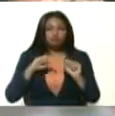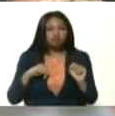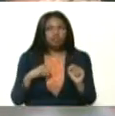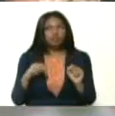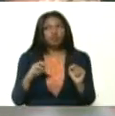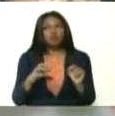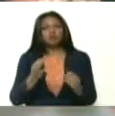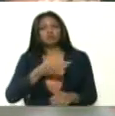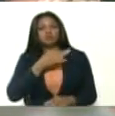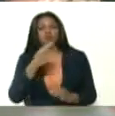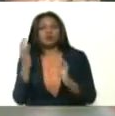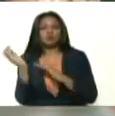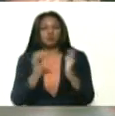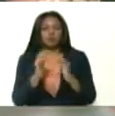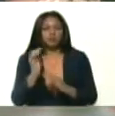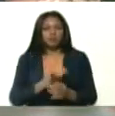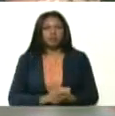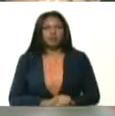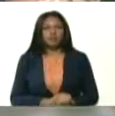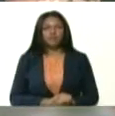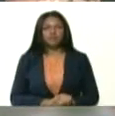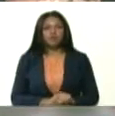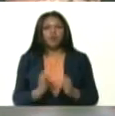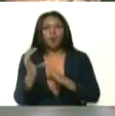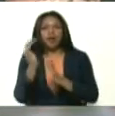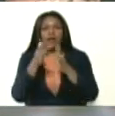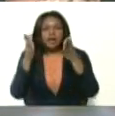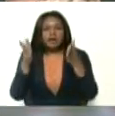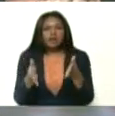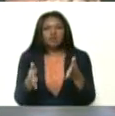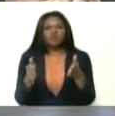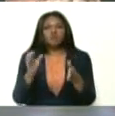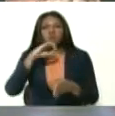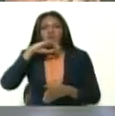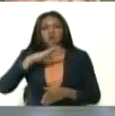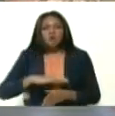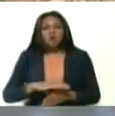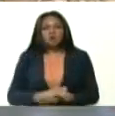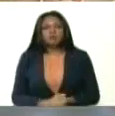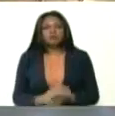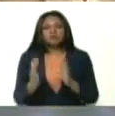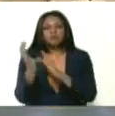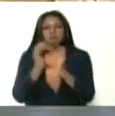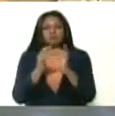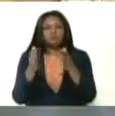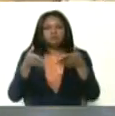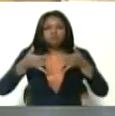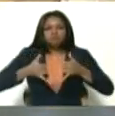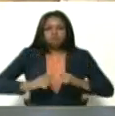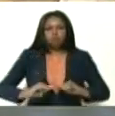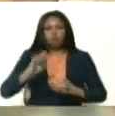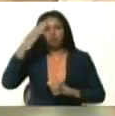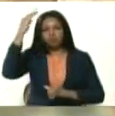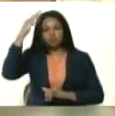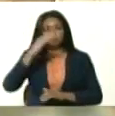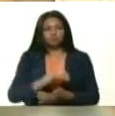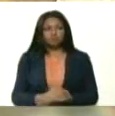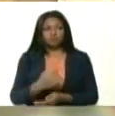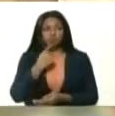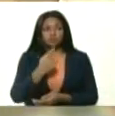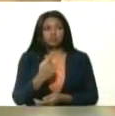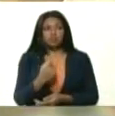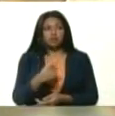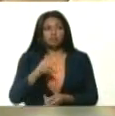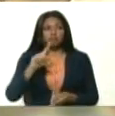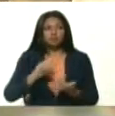Jesucristo. En el Cristo histórico. En el Cristo Hijo de Dios. Yo le decía a Silvia,